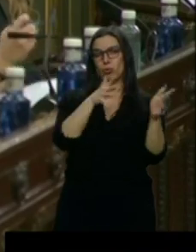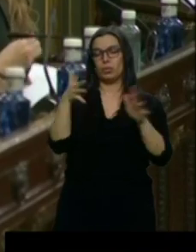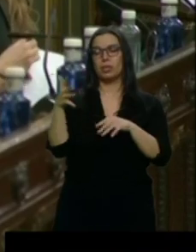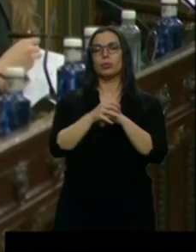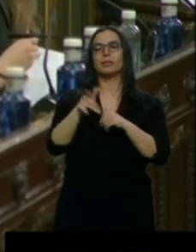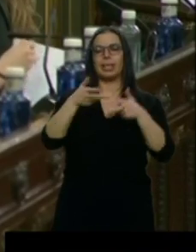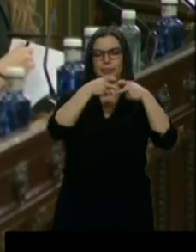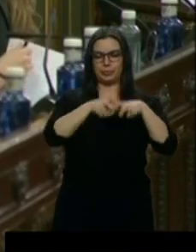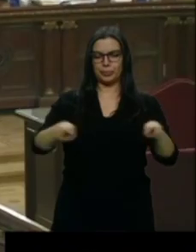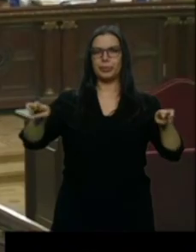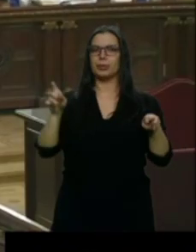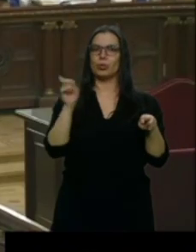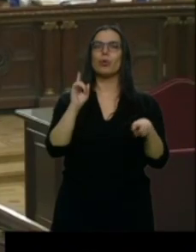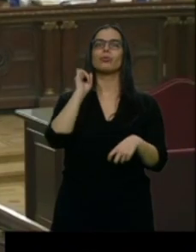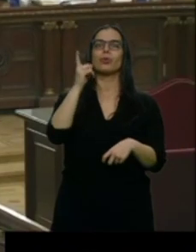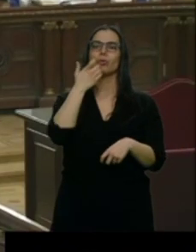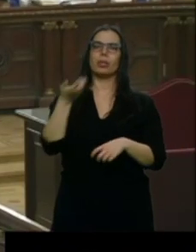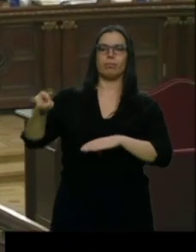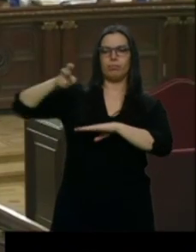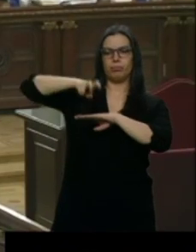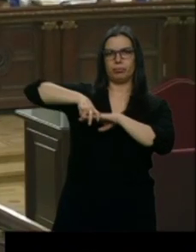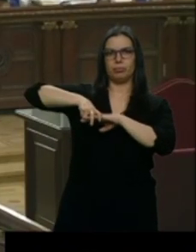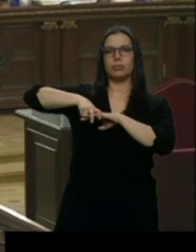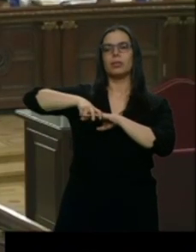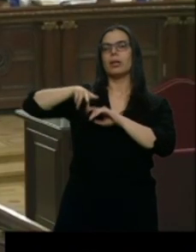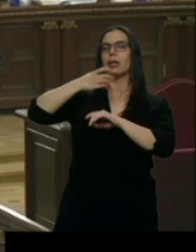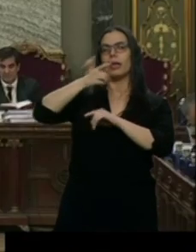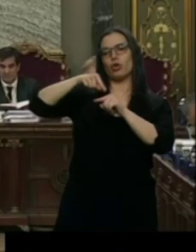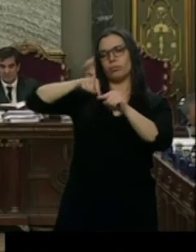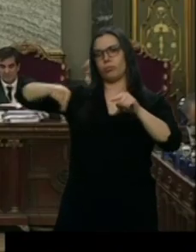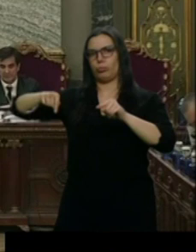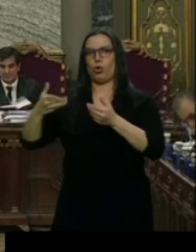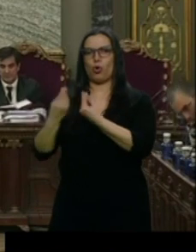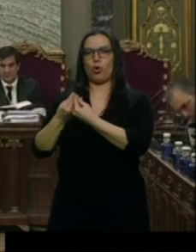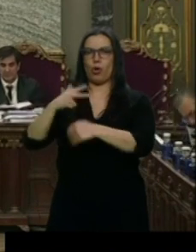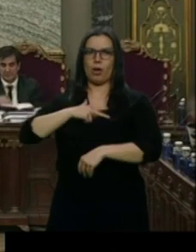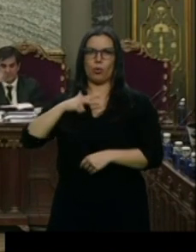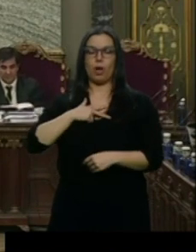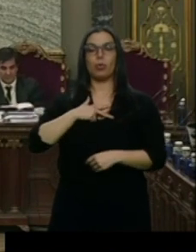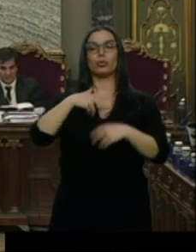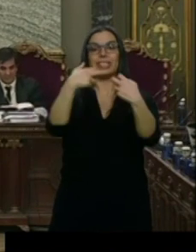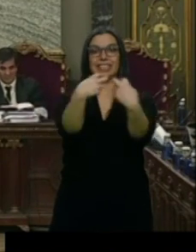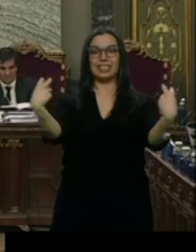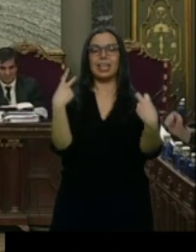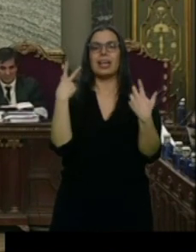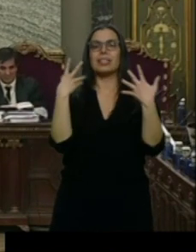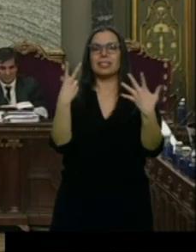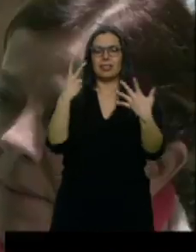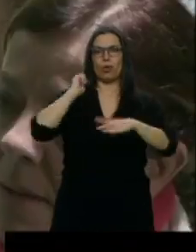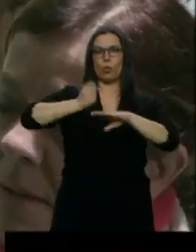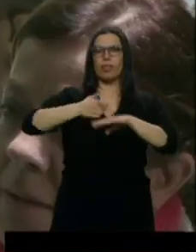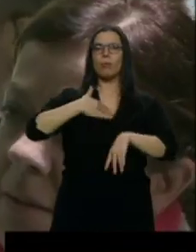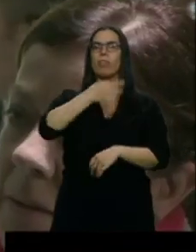salvo cuando tengan que declarar, sino que estarán junto a sus abogados. Y podrán hablar ante los siete magistrados en catalán porque la sala contará con